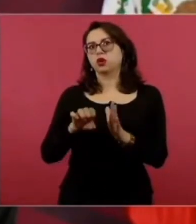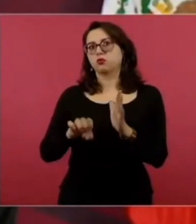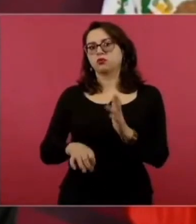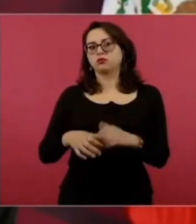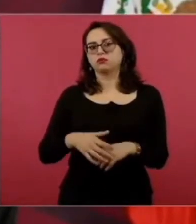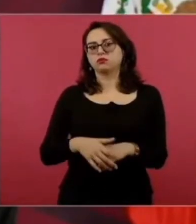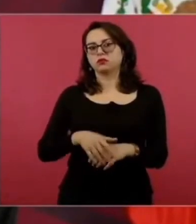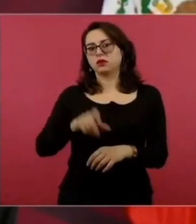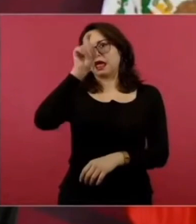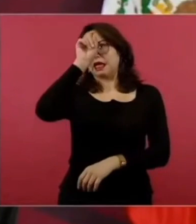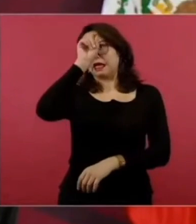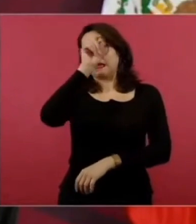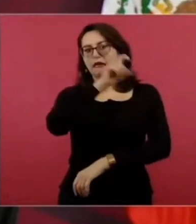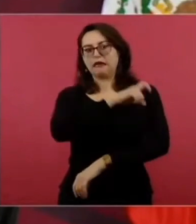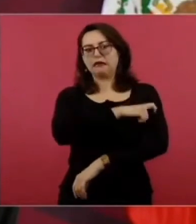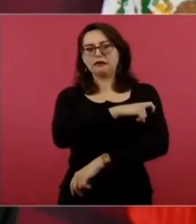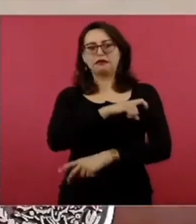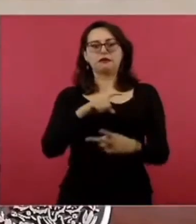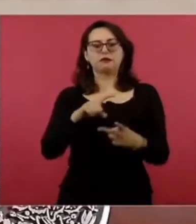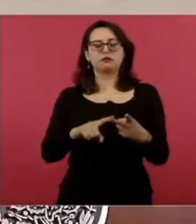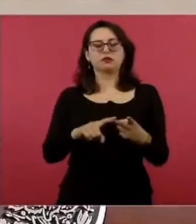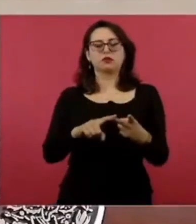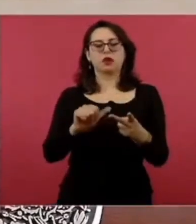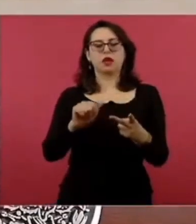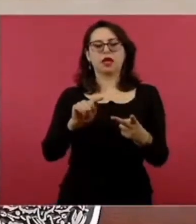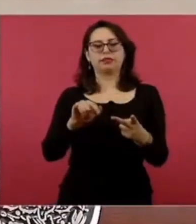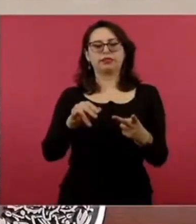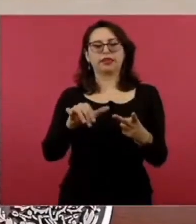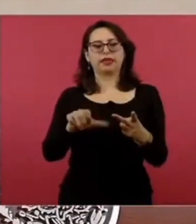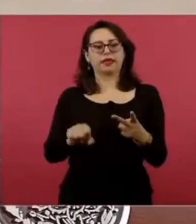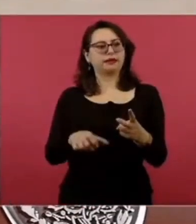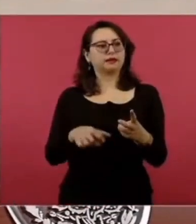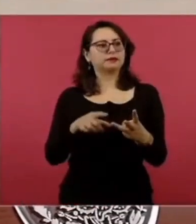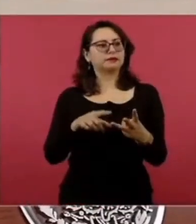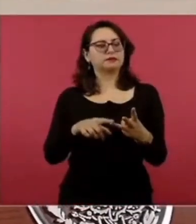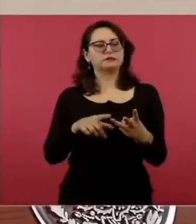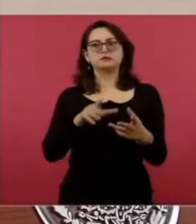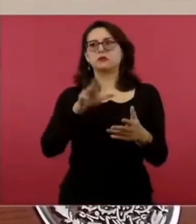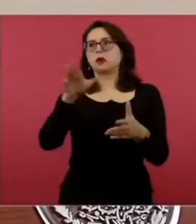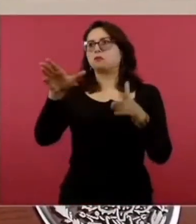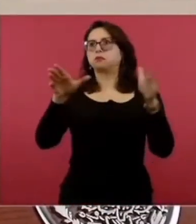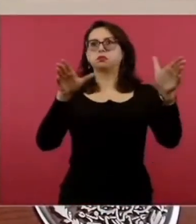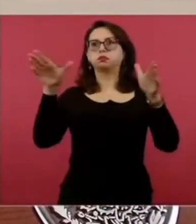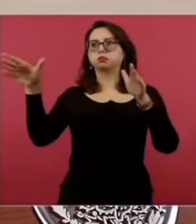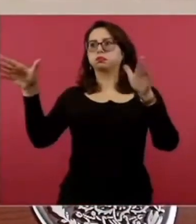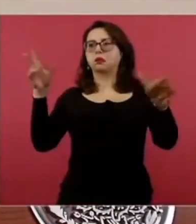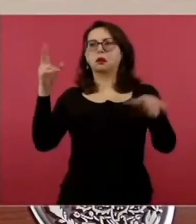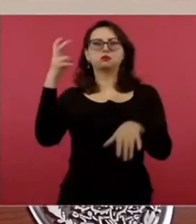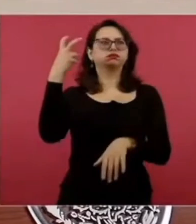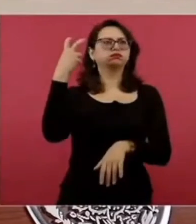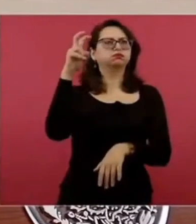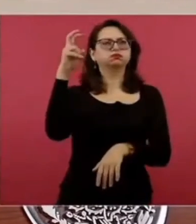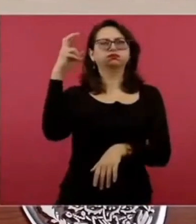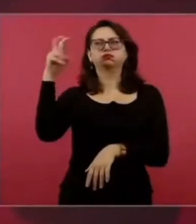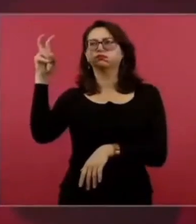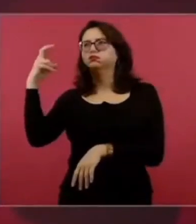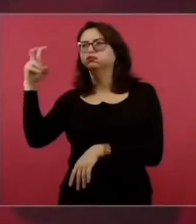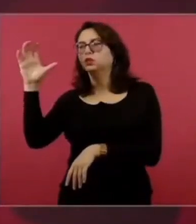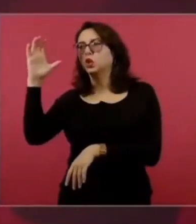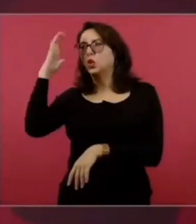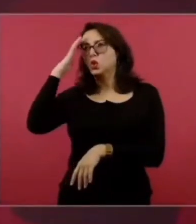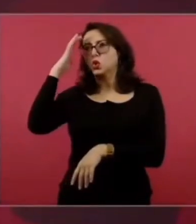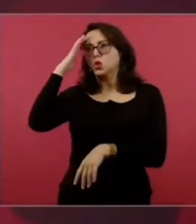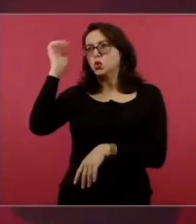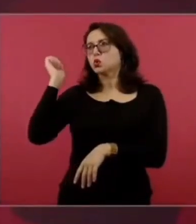a Atenas, y no conocemos lo